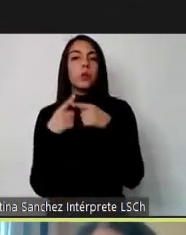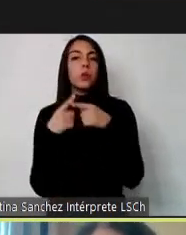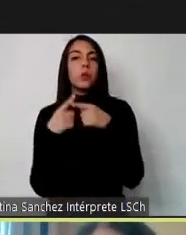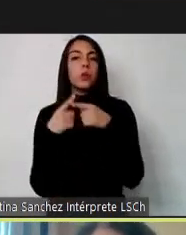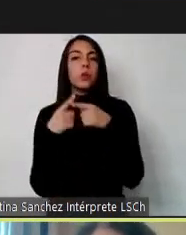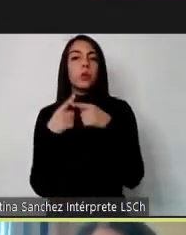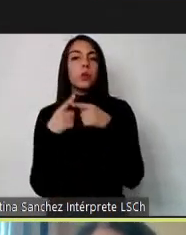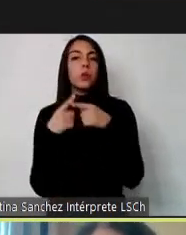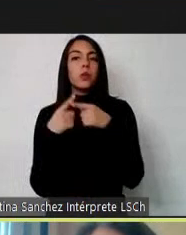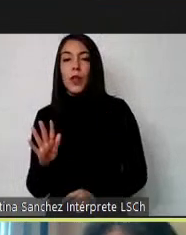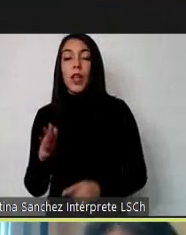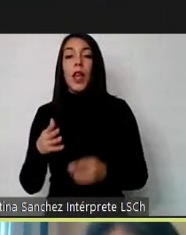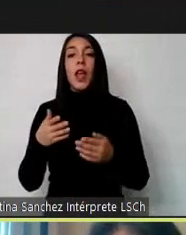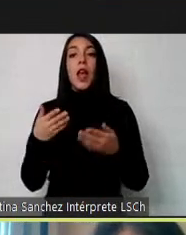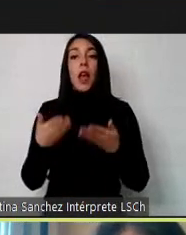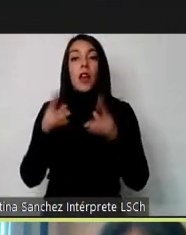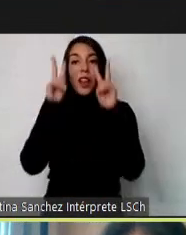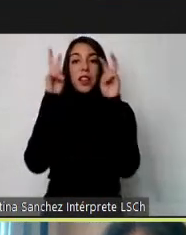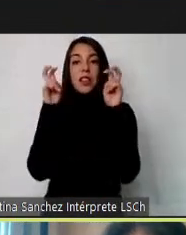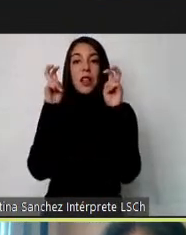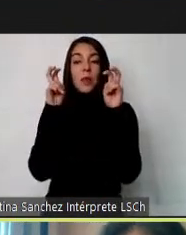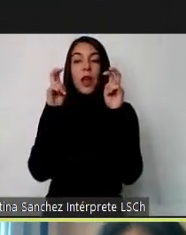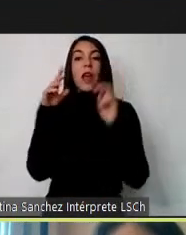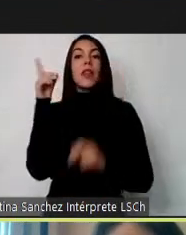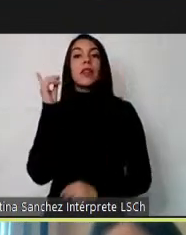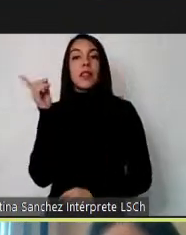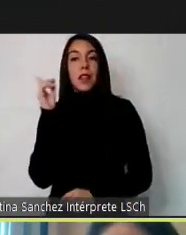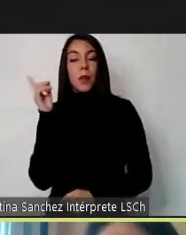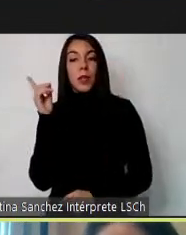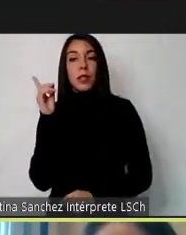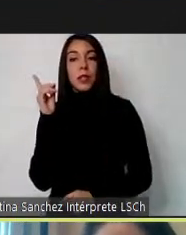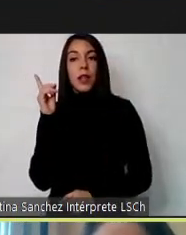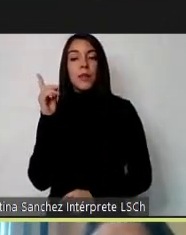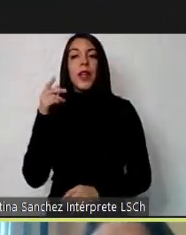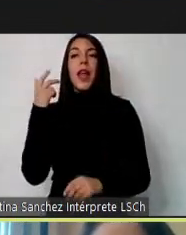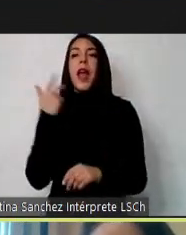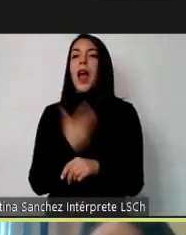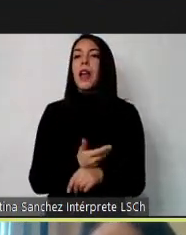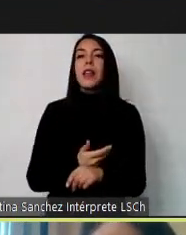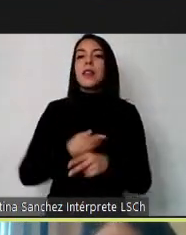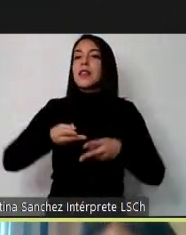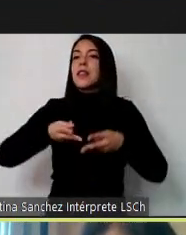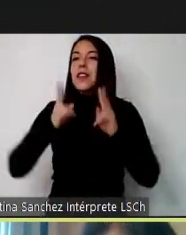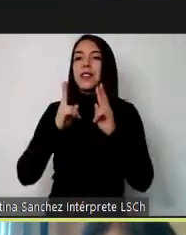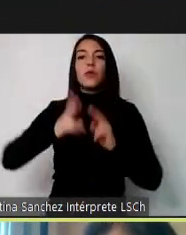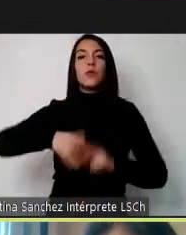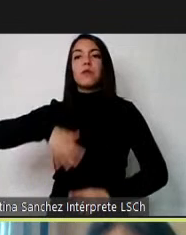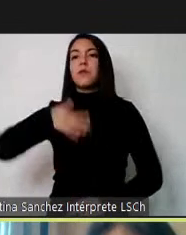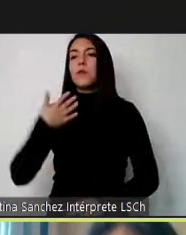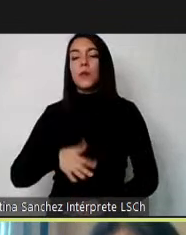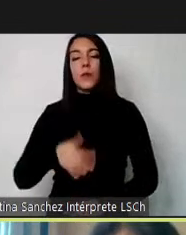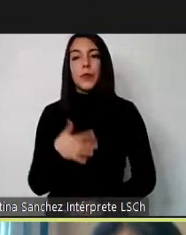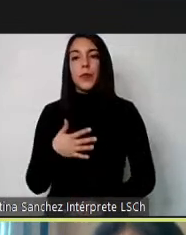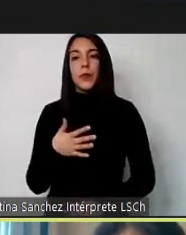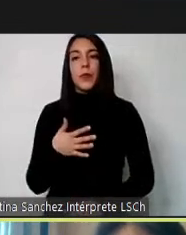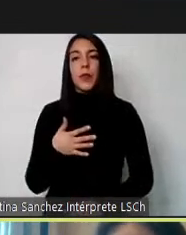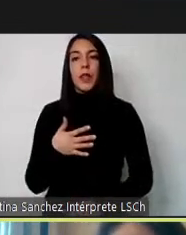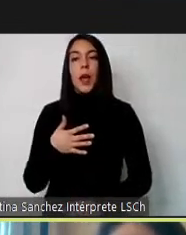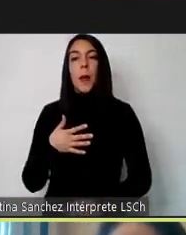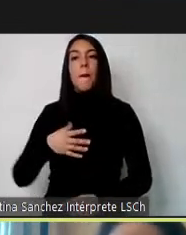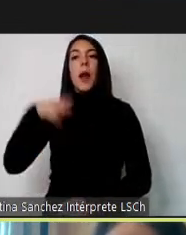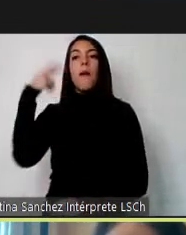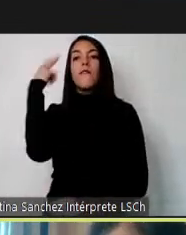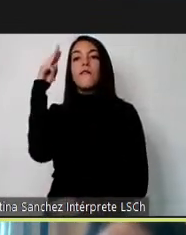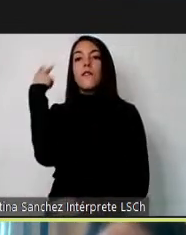que estamos analizando hoy día, el tema de la discapacidad. Es decir, hay derechos fundamentales que son para valorar